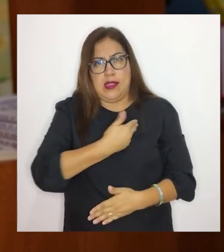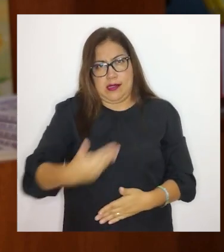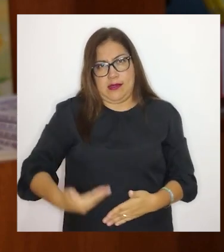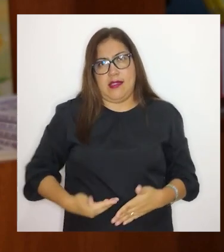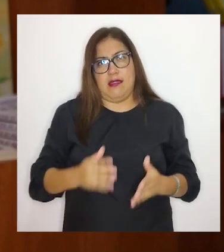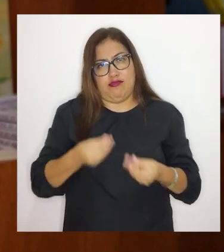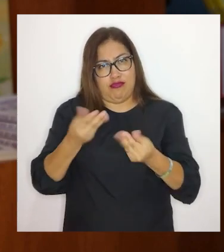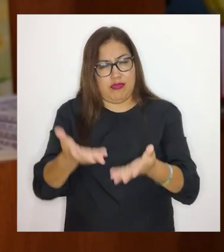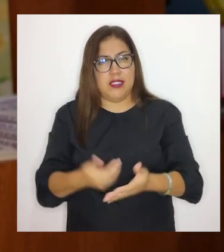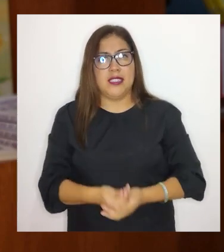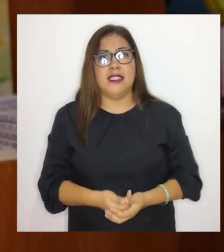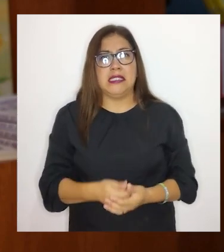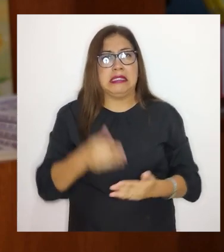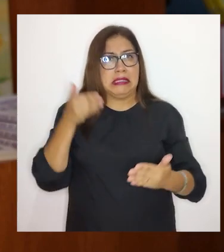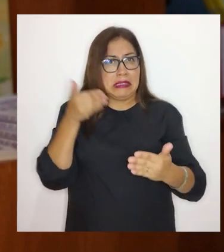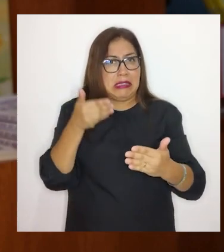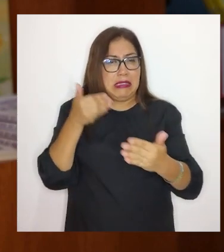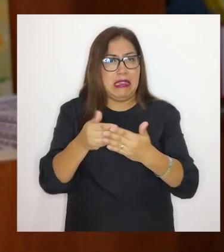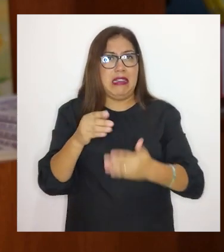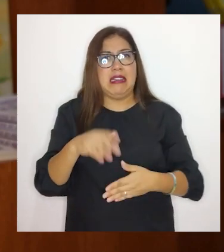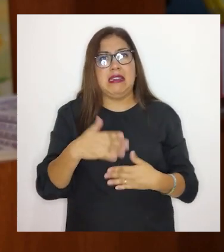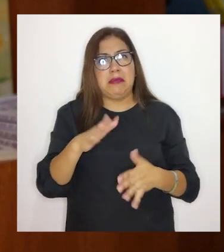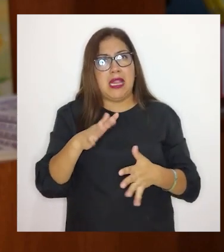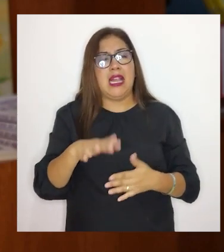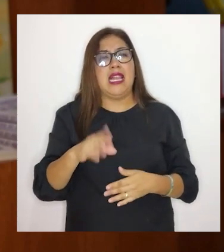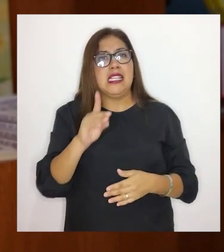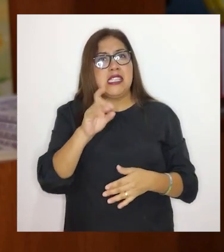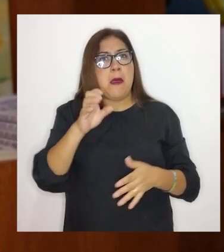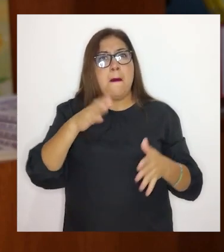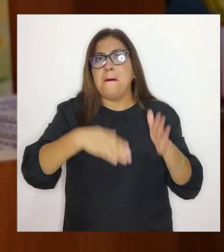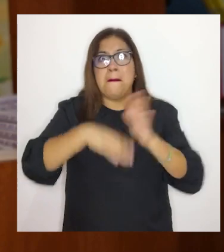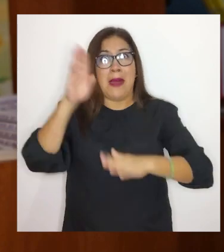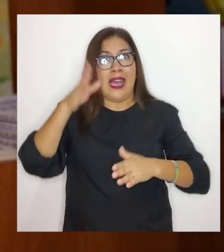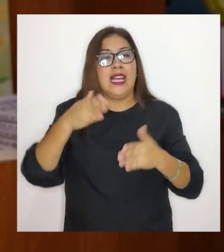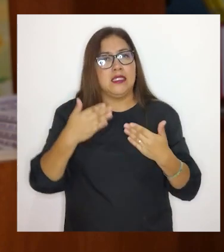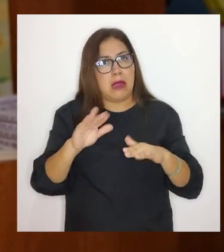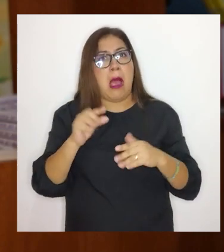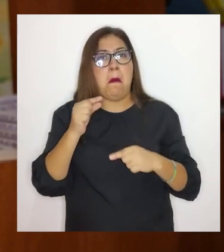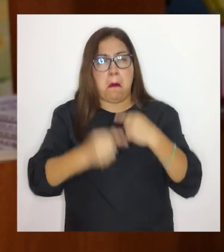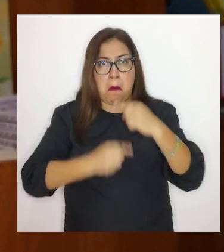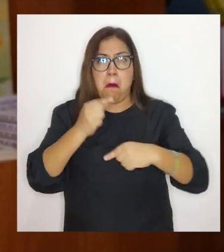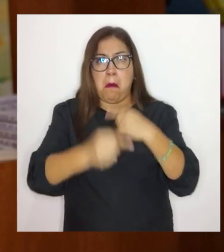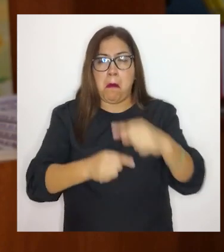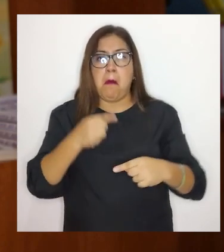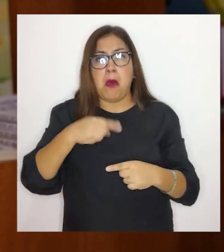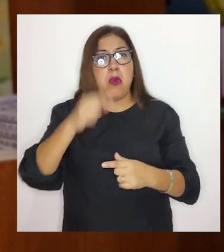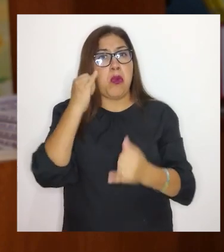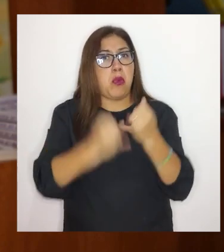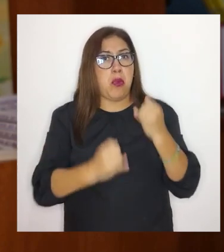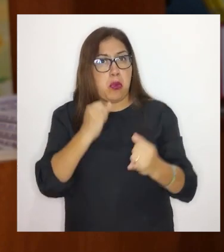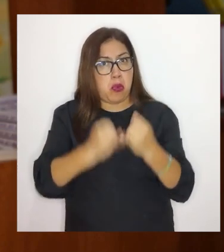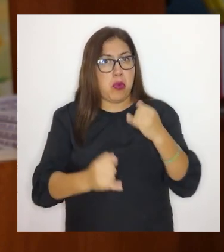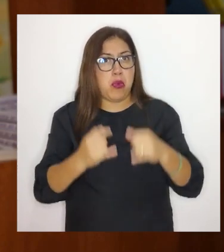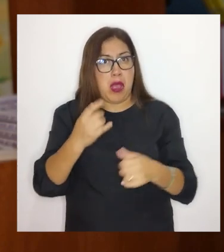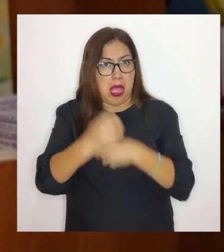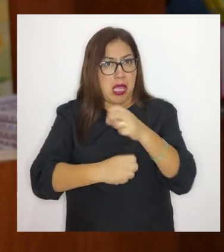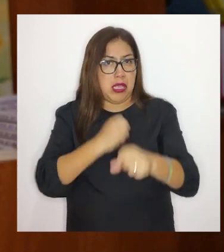parte del Estado. Estamos llegando a 106 mil, pero hemos avanzado bastante rápido en los últimos